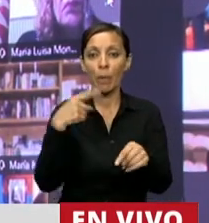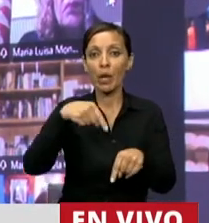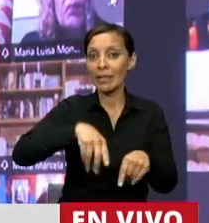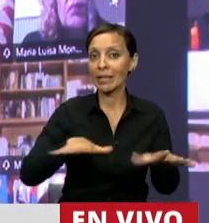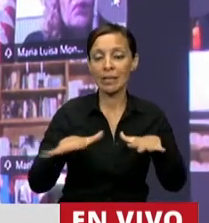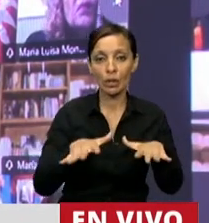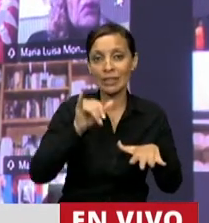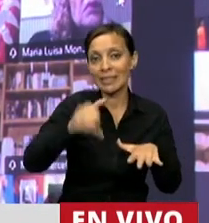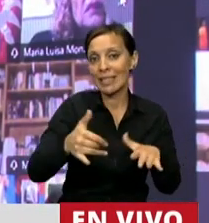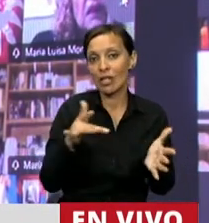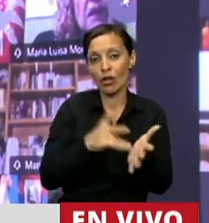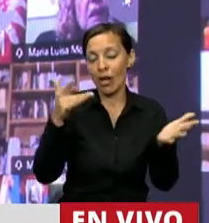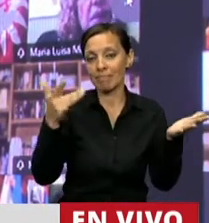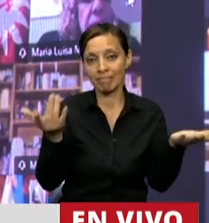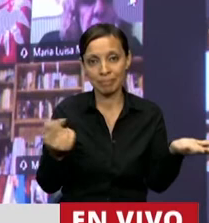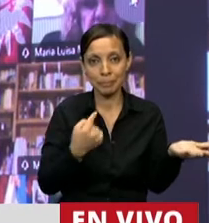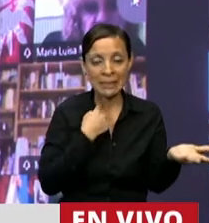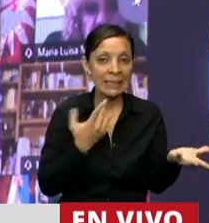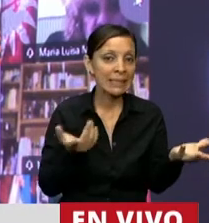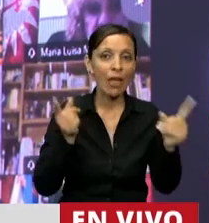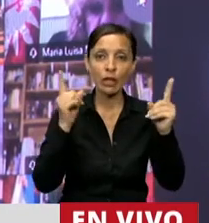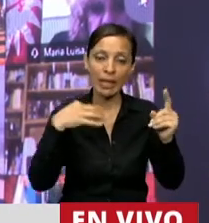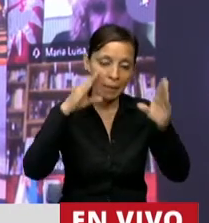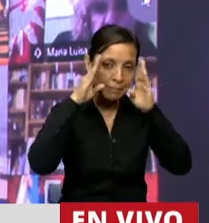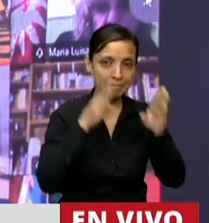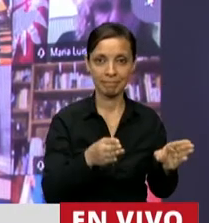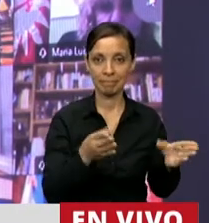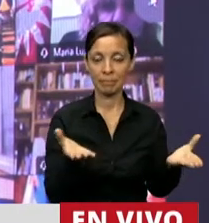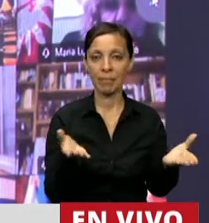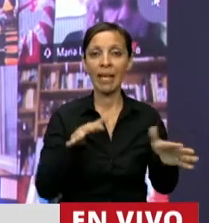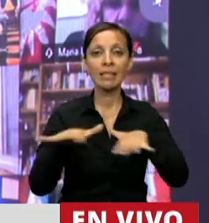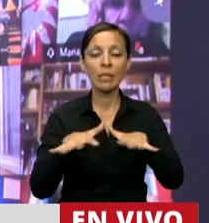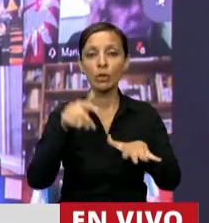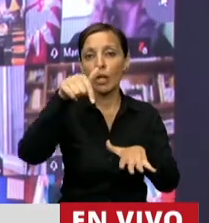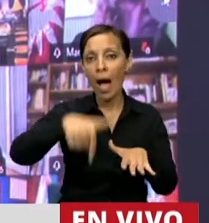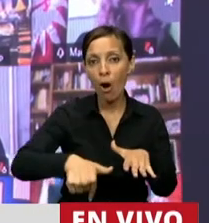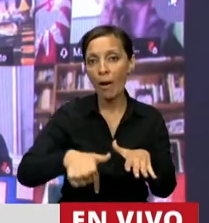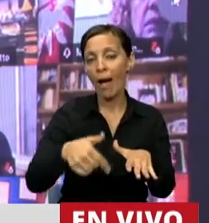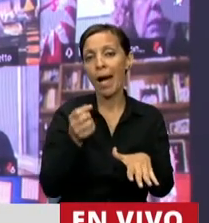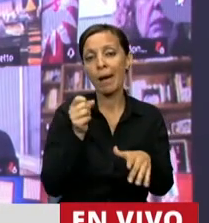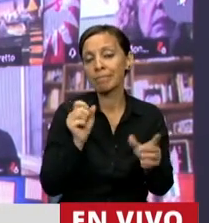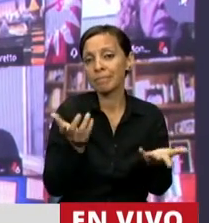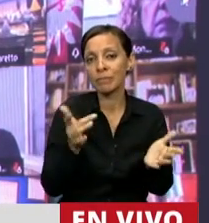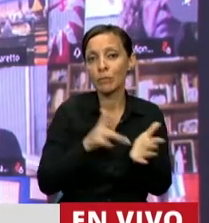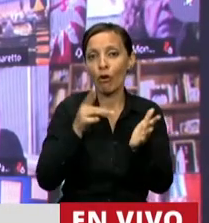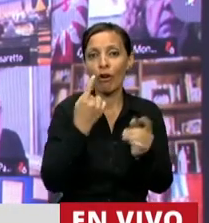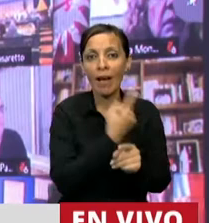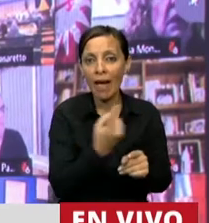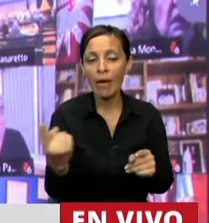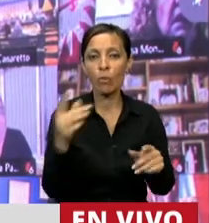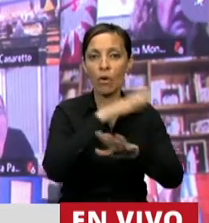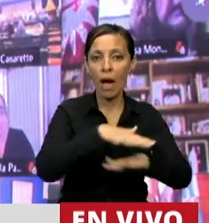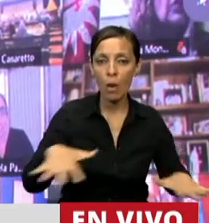sí, como docentes, lo tenemos que atender. La situación que vive y que ha vivido cada uno de